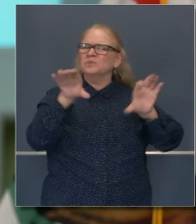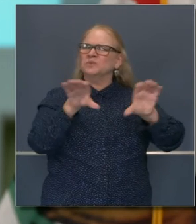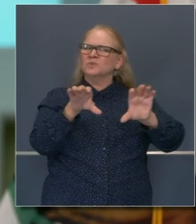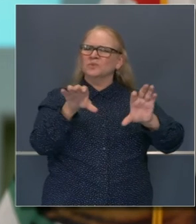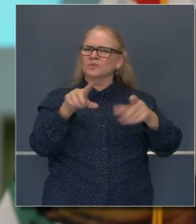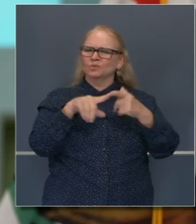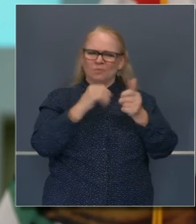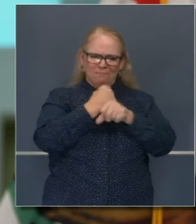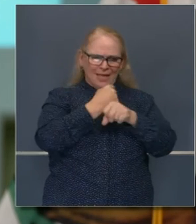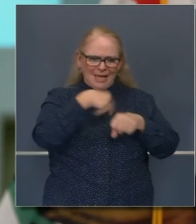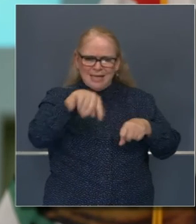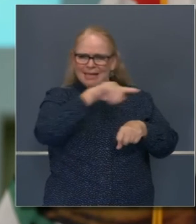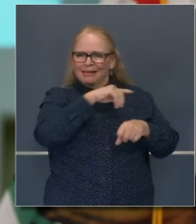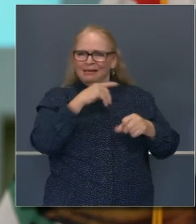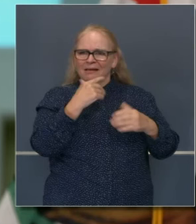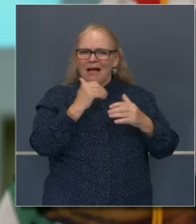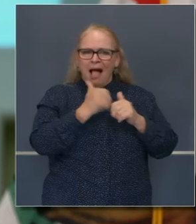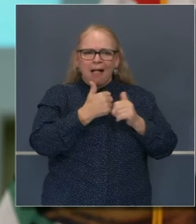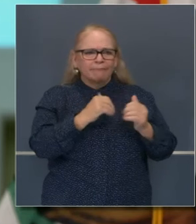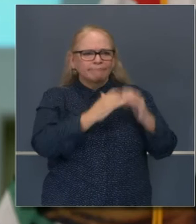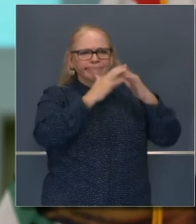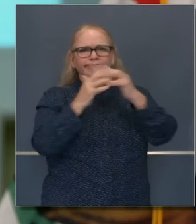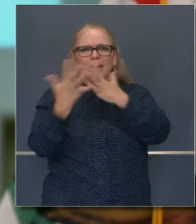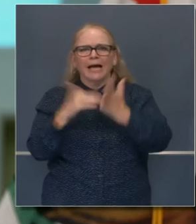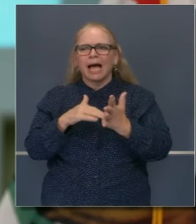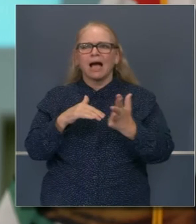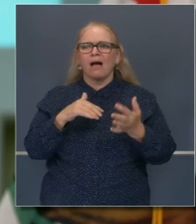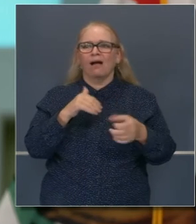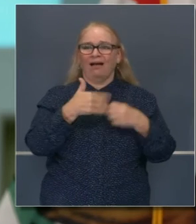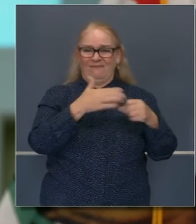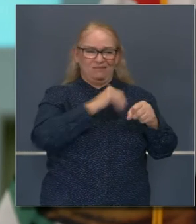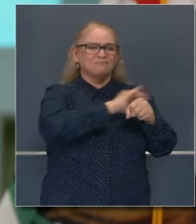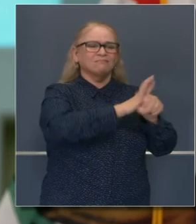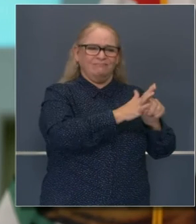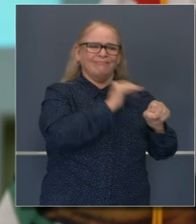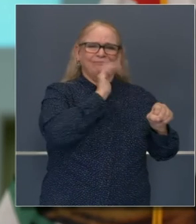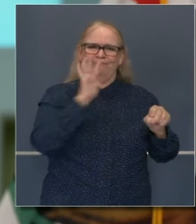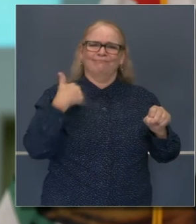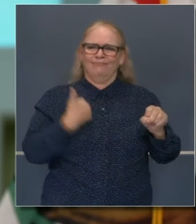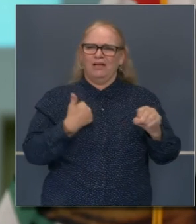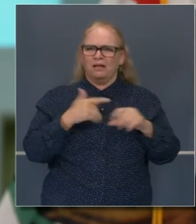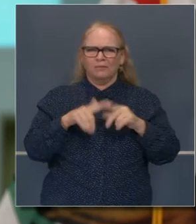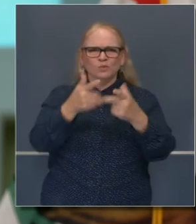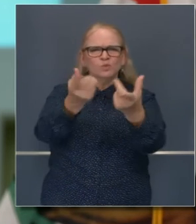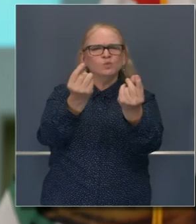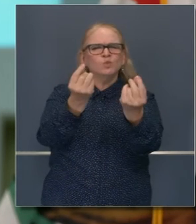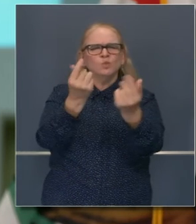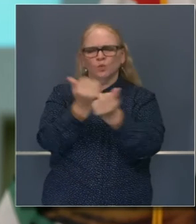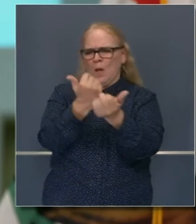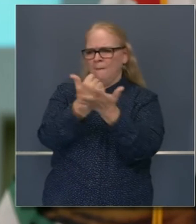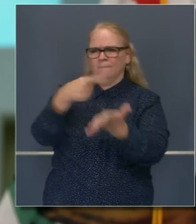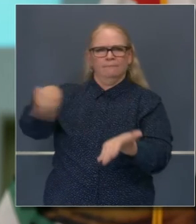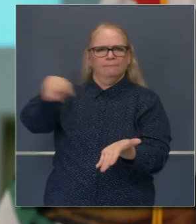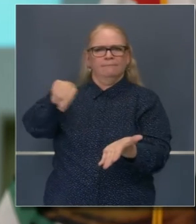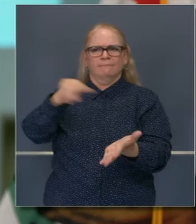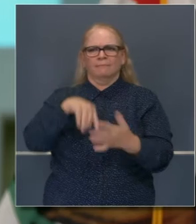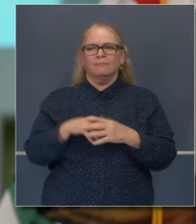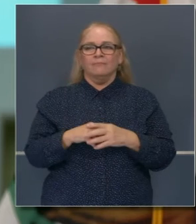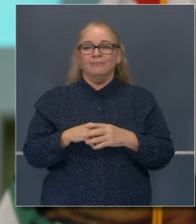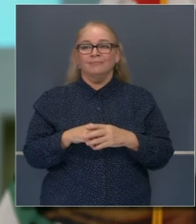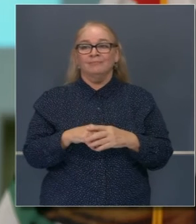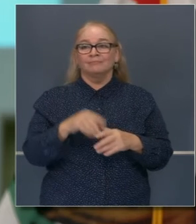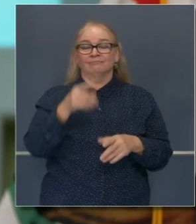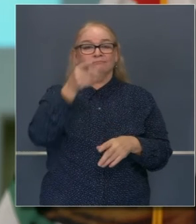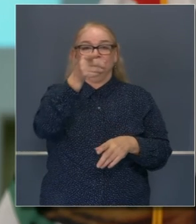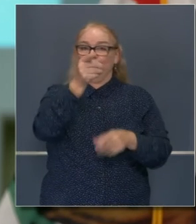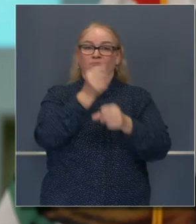refocalizar esfuerzos hacia futuro mientras combatimos esta enfermedad? Acaba de hacer el